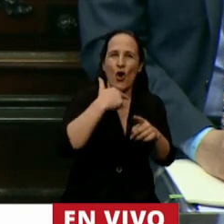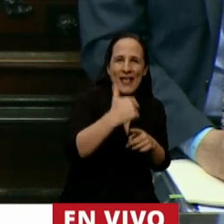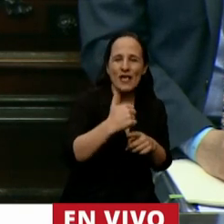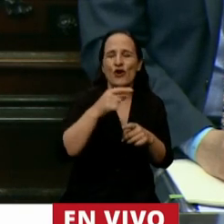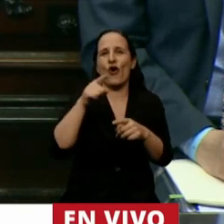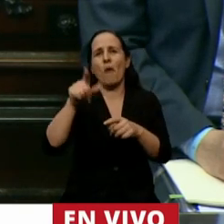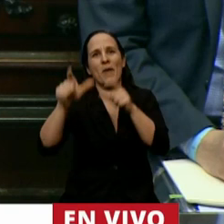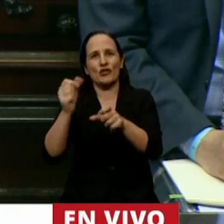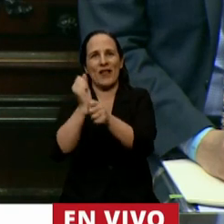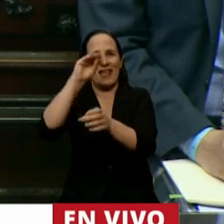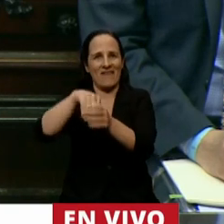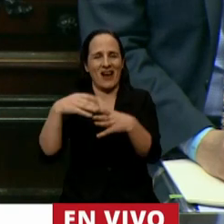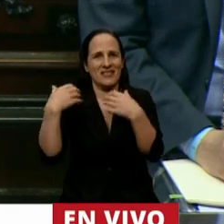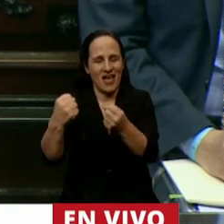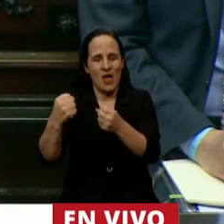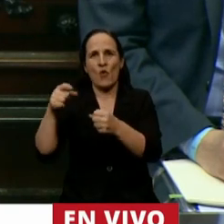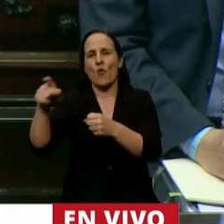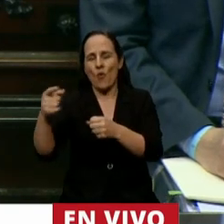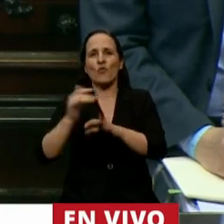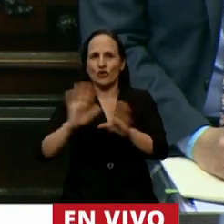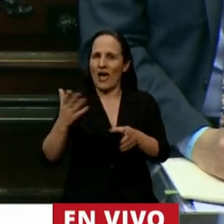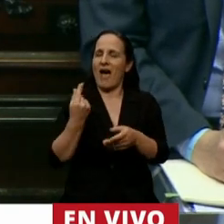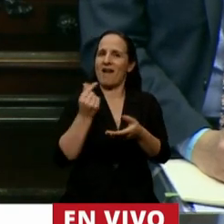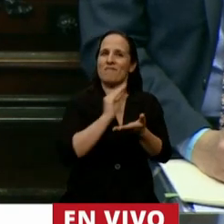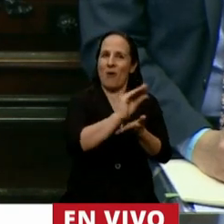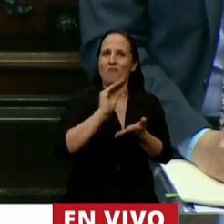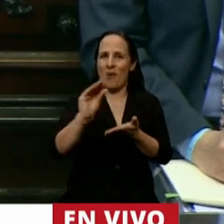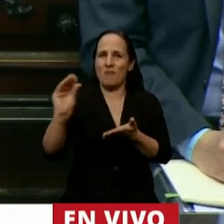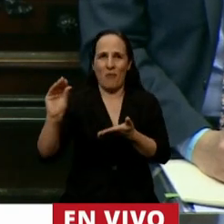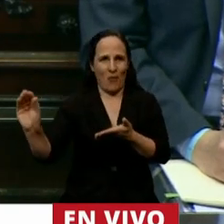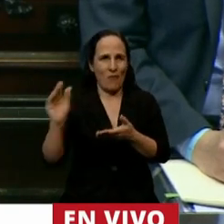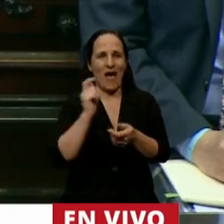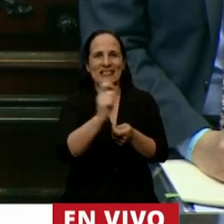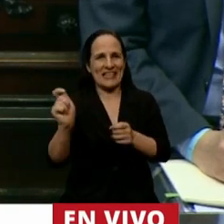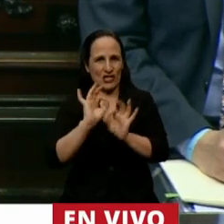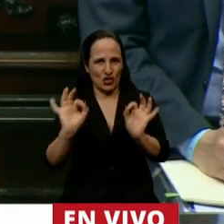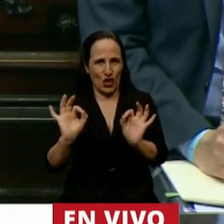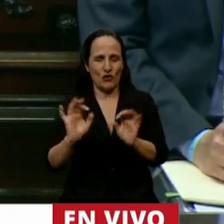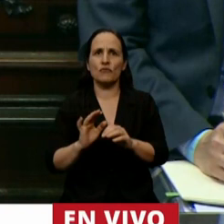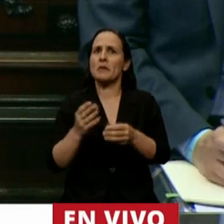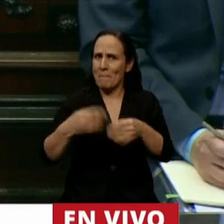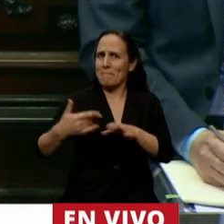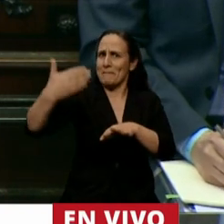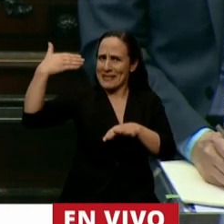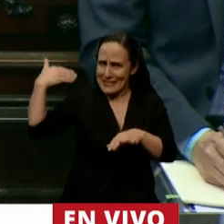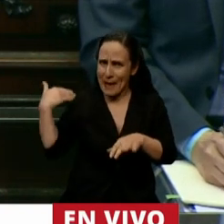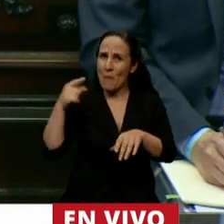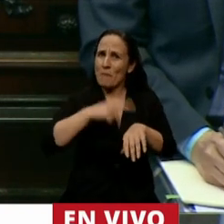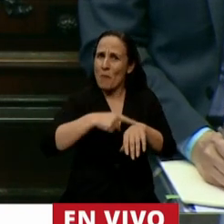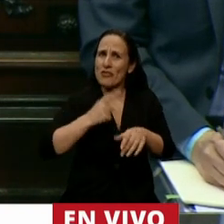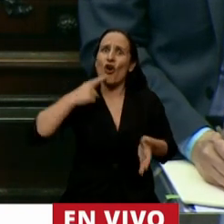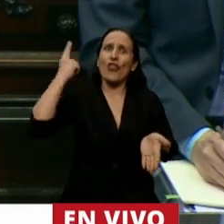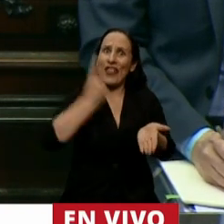de defensa y de seguridad empezamos con las políticas inmediatamente que decretamos